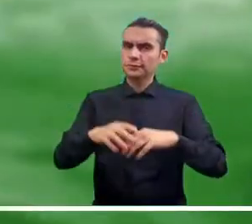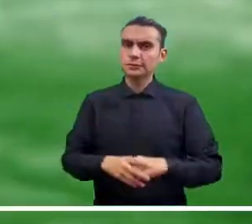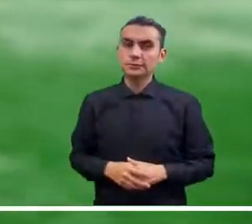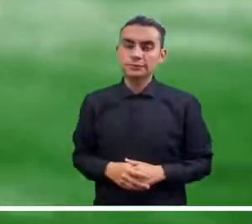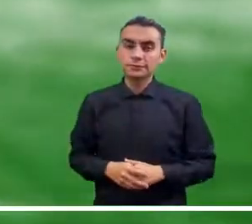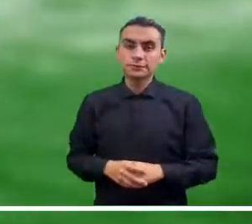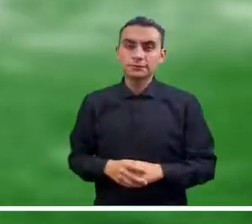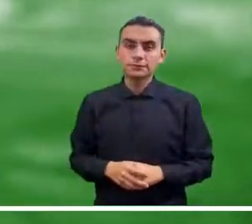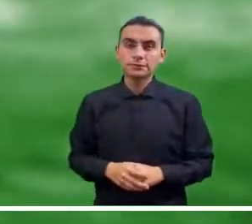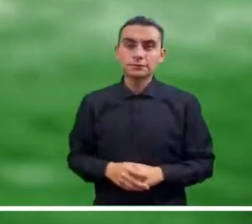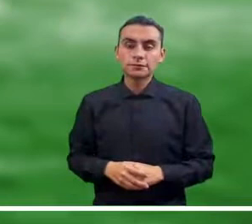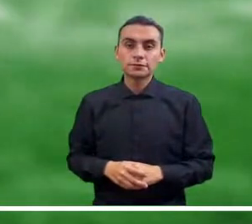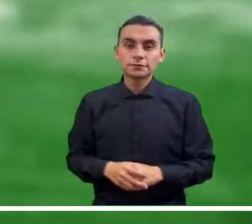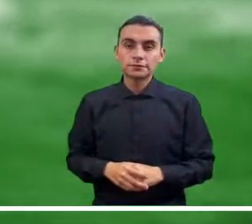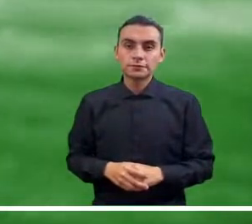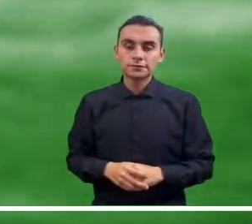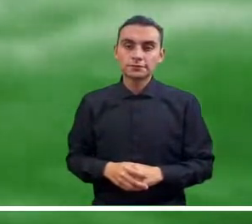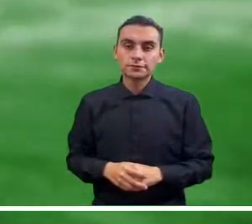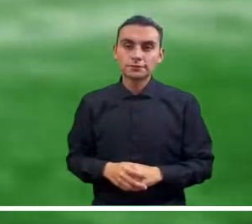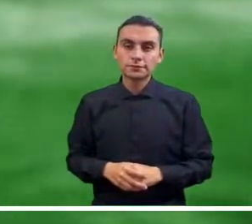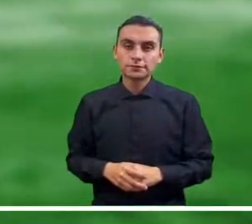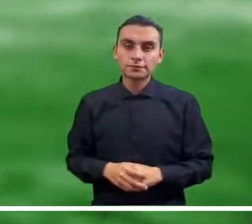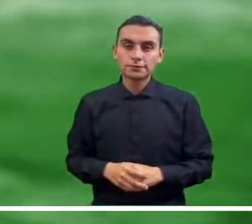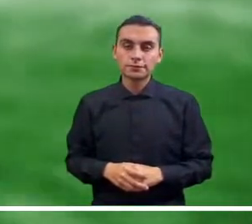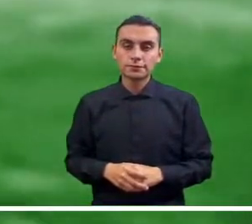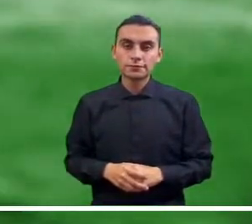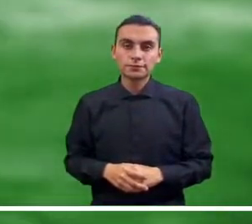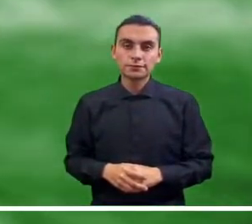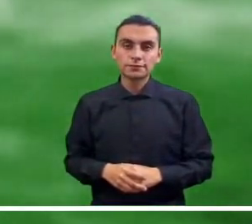Veamos ahora las alertas que se encuentran activas.